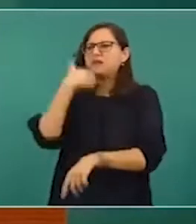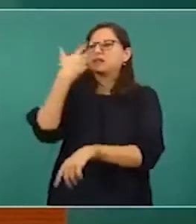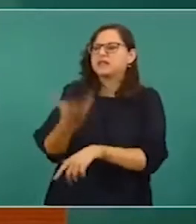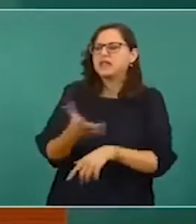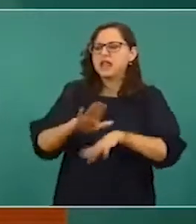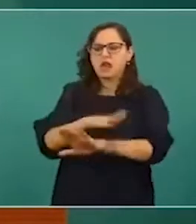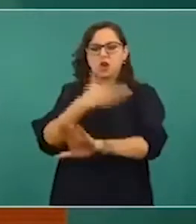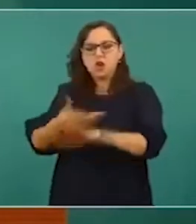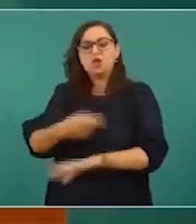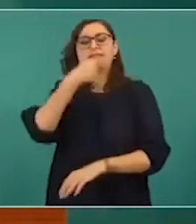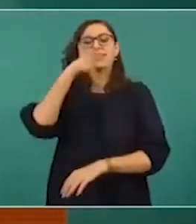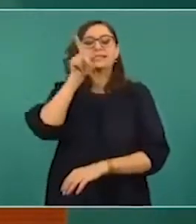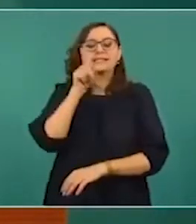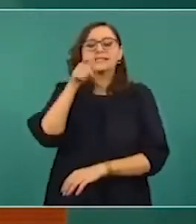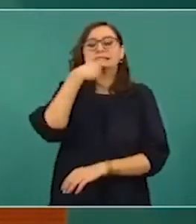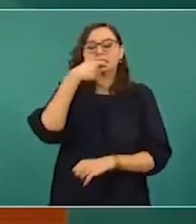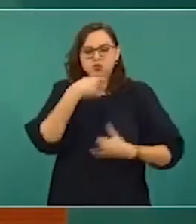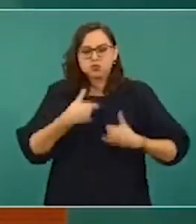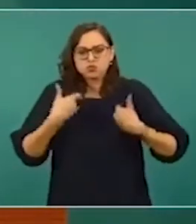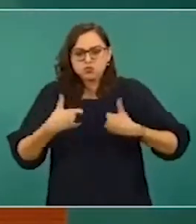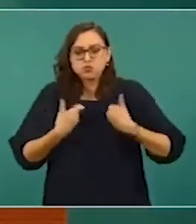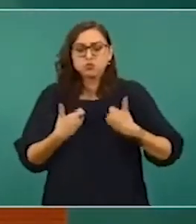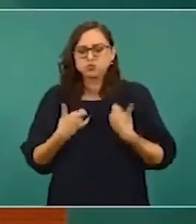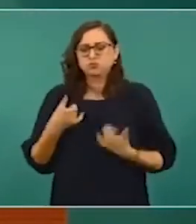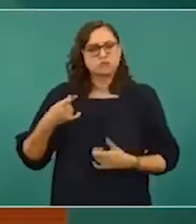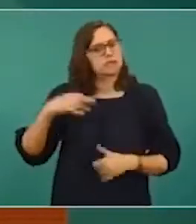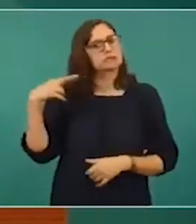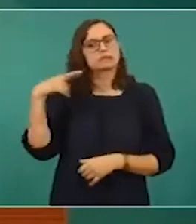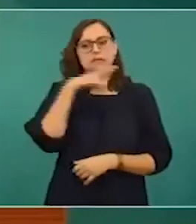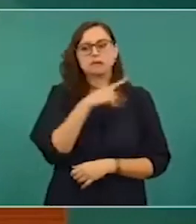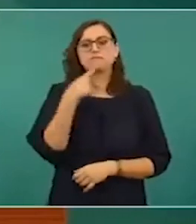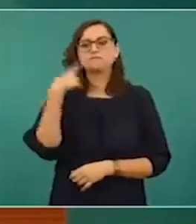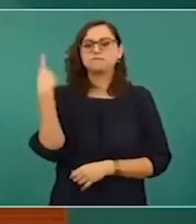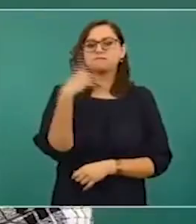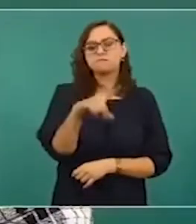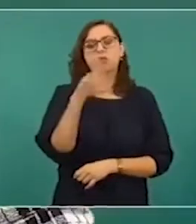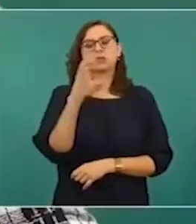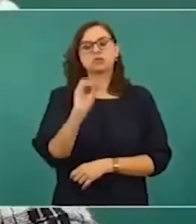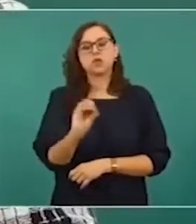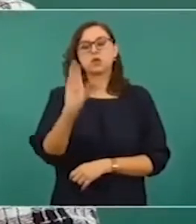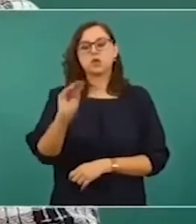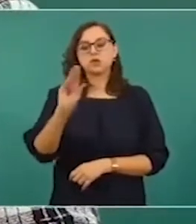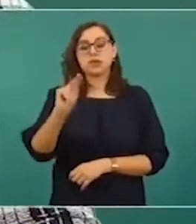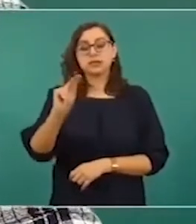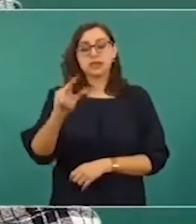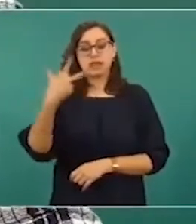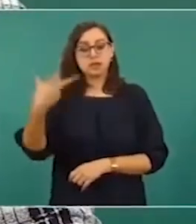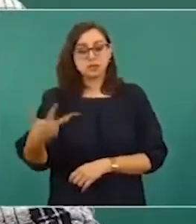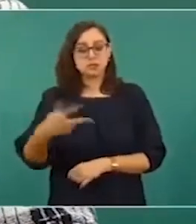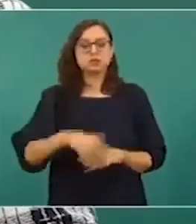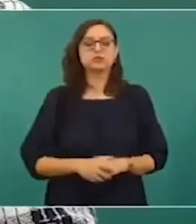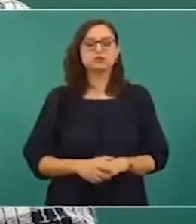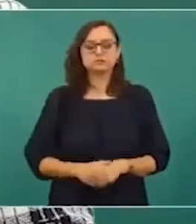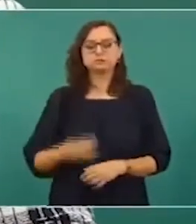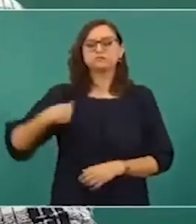niños o adolescentes, mientras juegan, se puede reportar al 088. Tenemos la